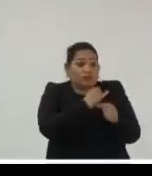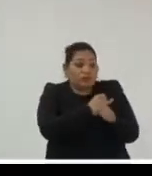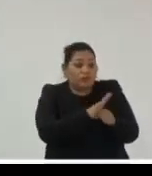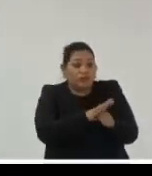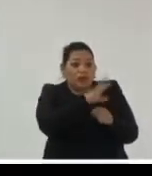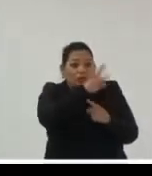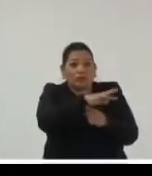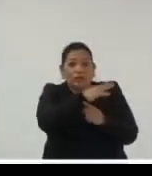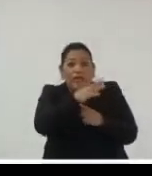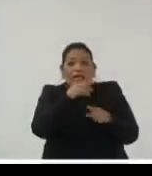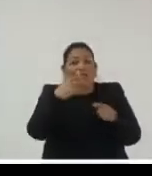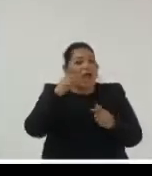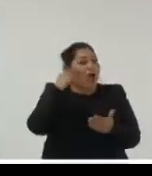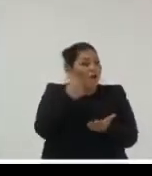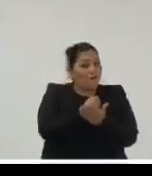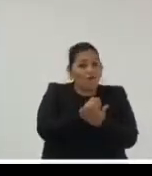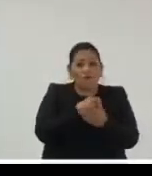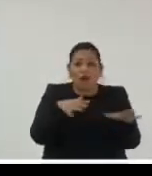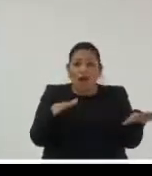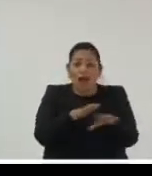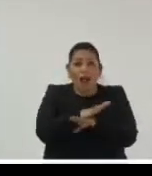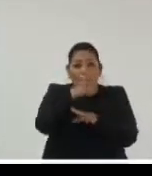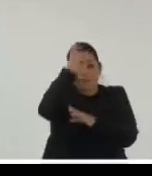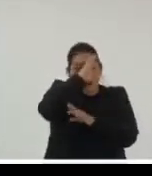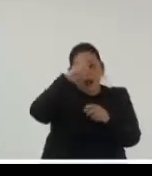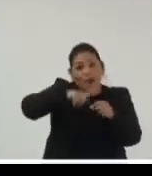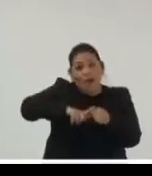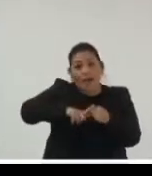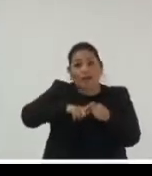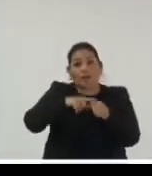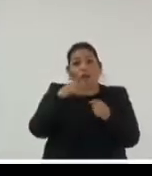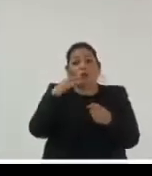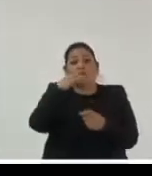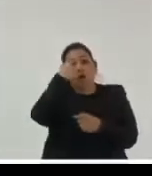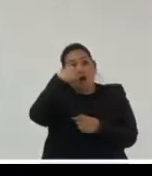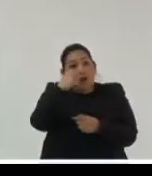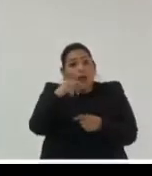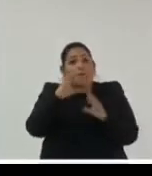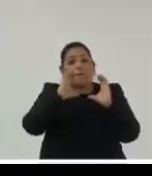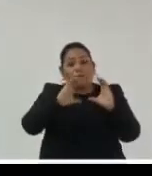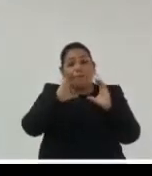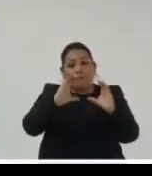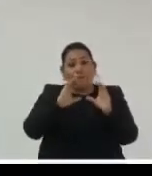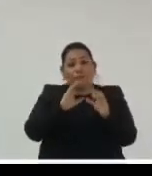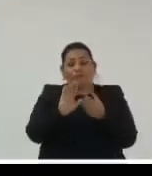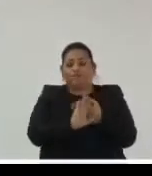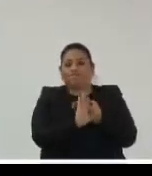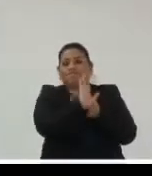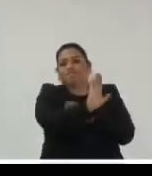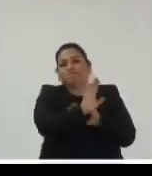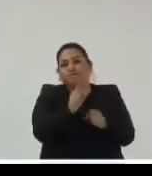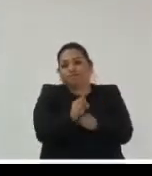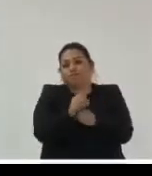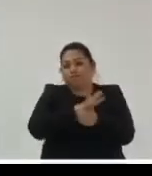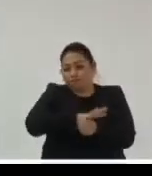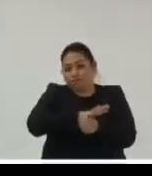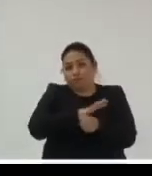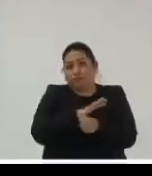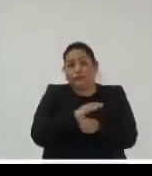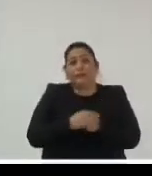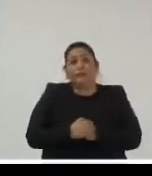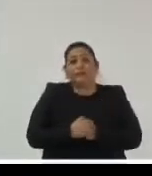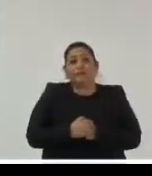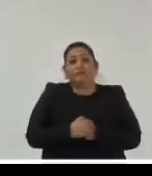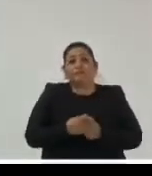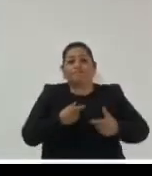donde tiene que cambiar la mentalidad porque esos son los retos de la gestión documental en la era digital de que ahora la gestión de lo